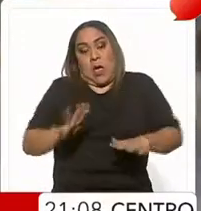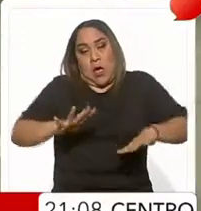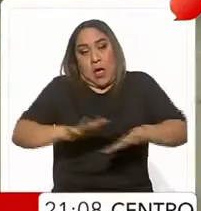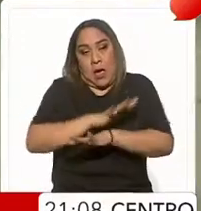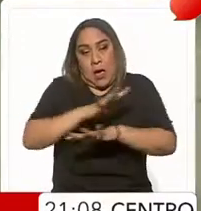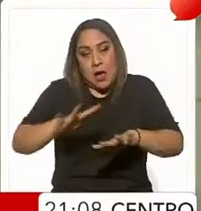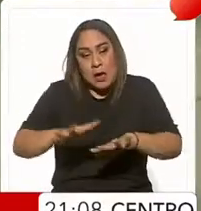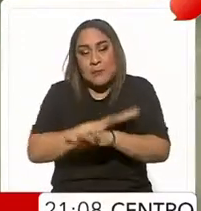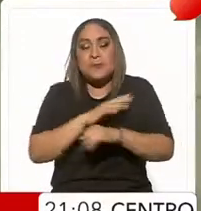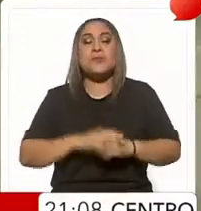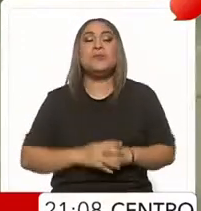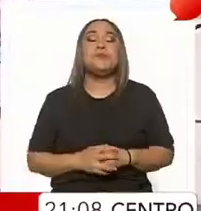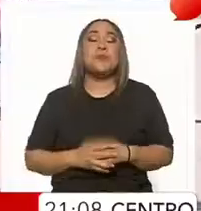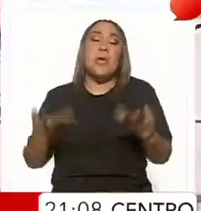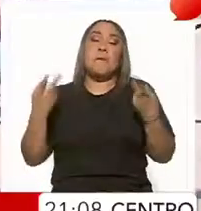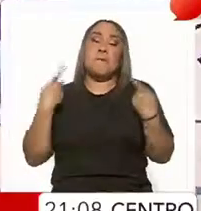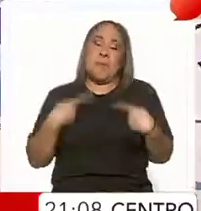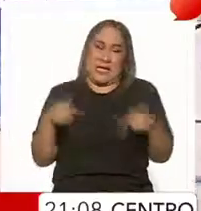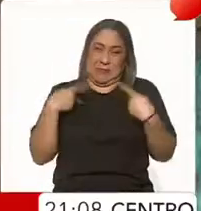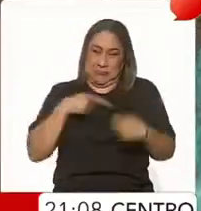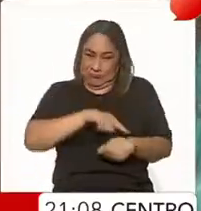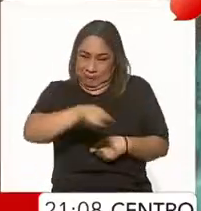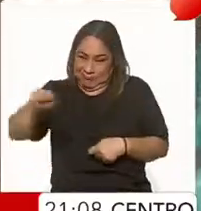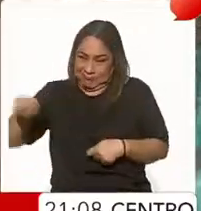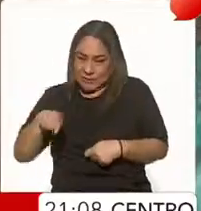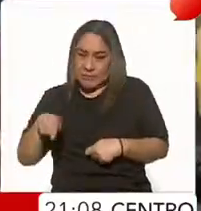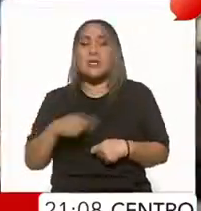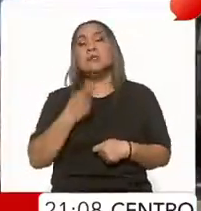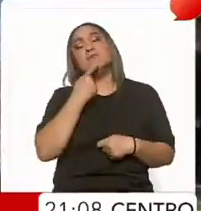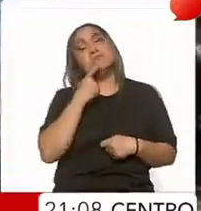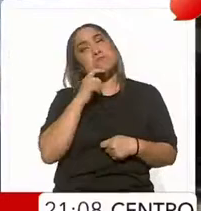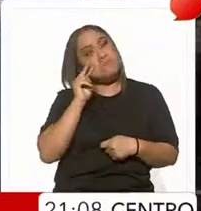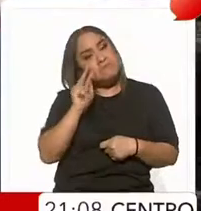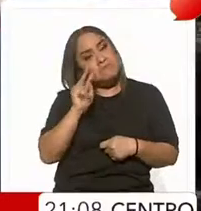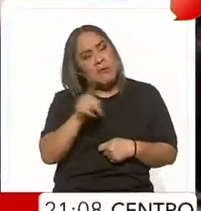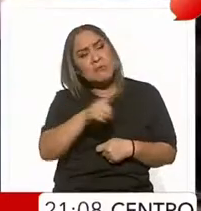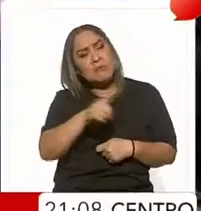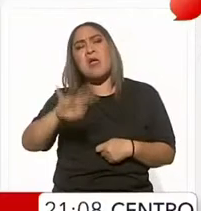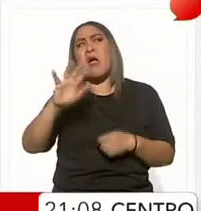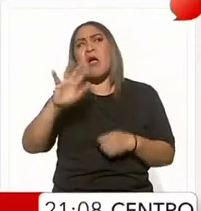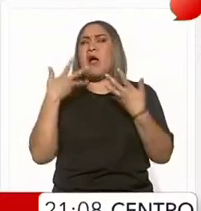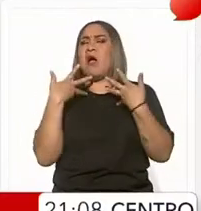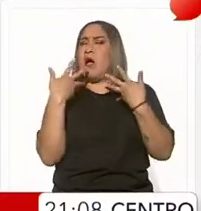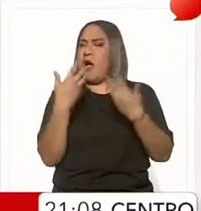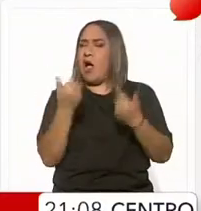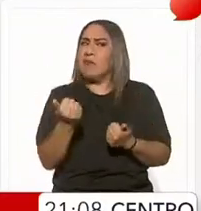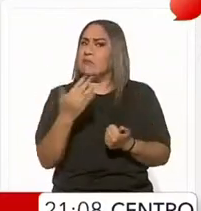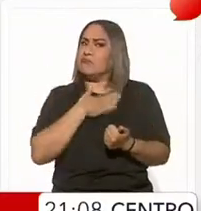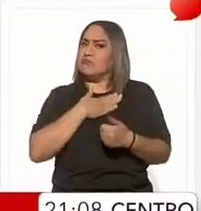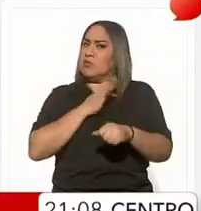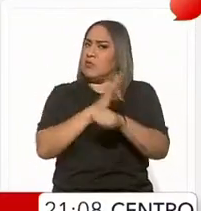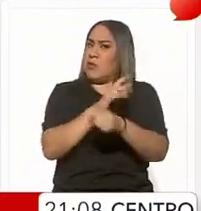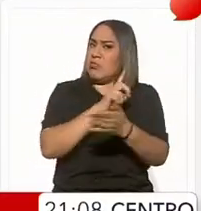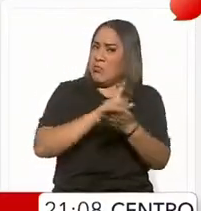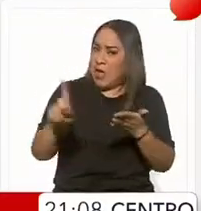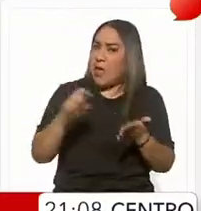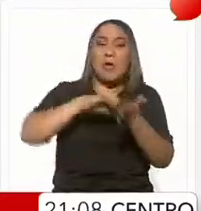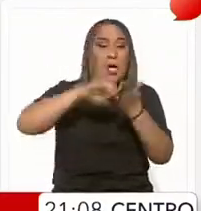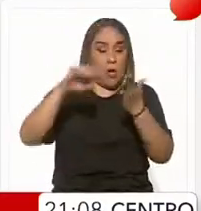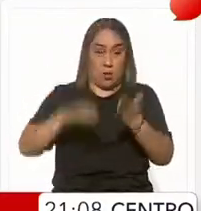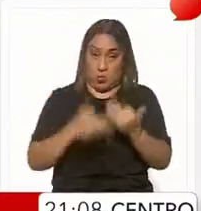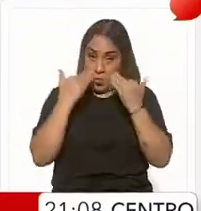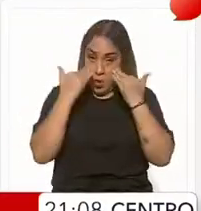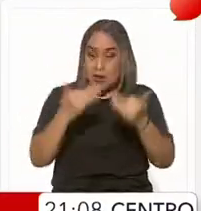La gente, reflexionó López Obrador, está consciente y defiende sus derechos. Prueba de ello es lo que sucedió